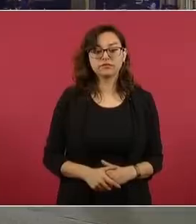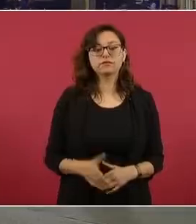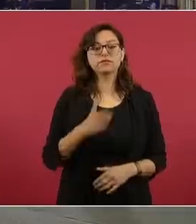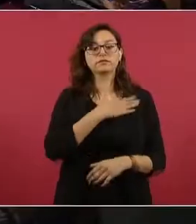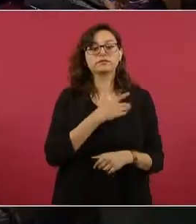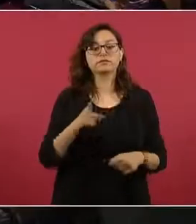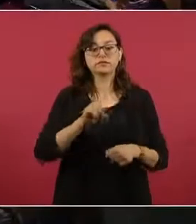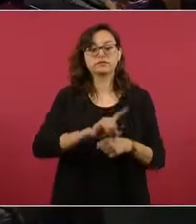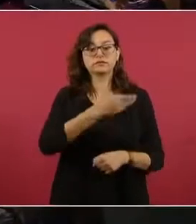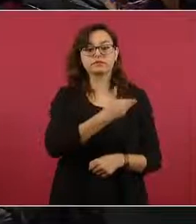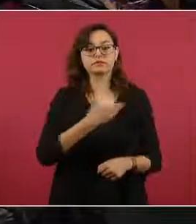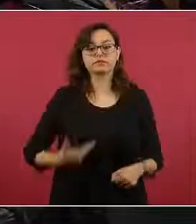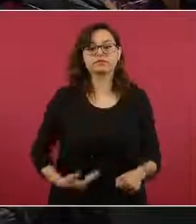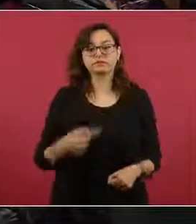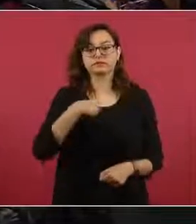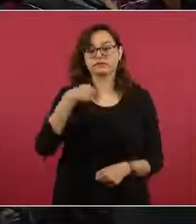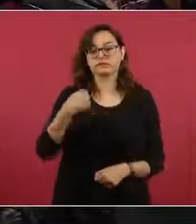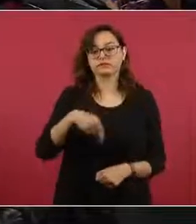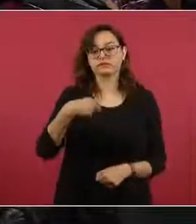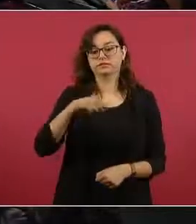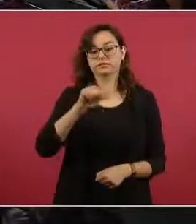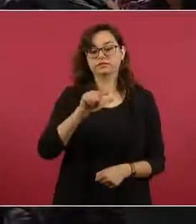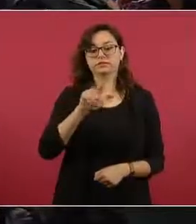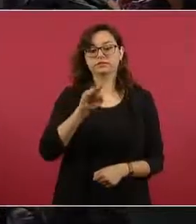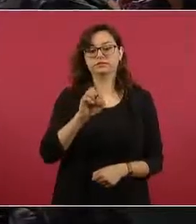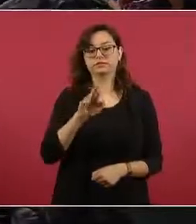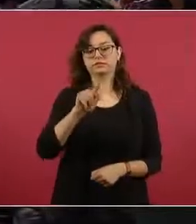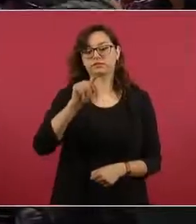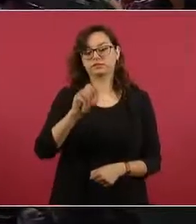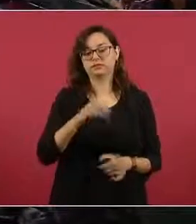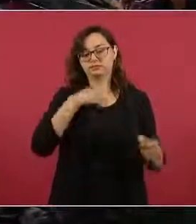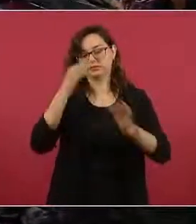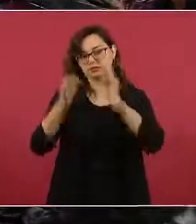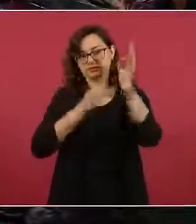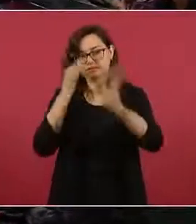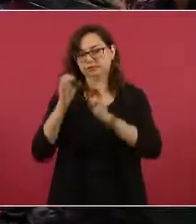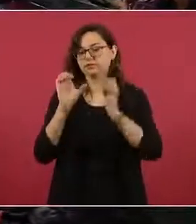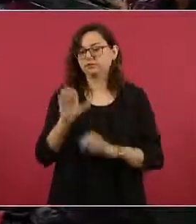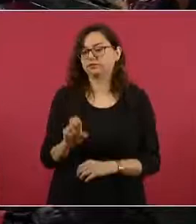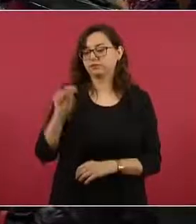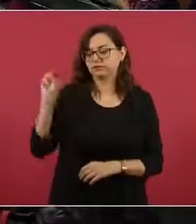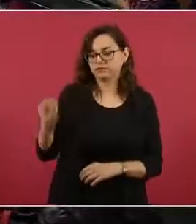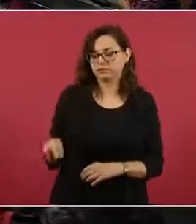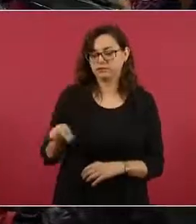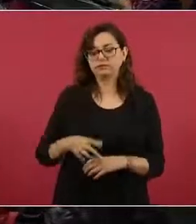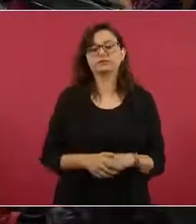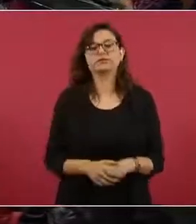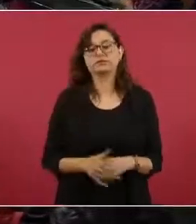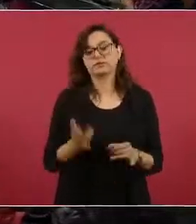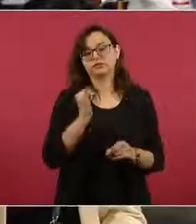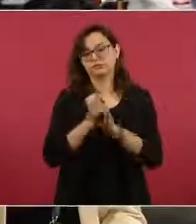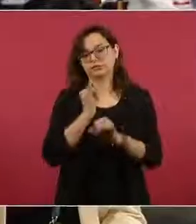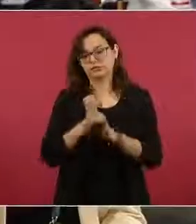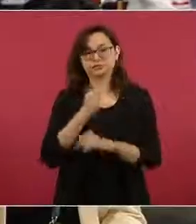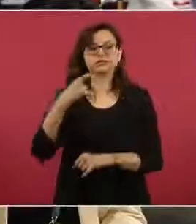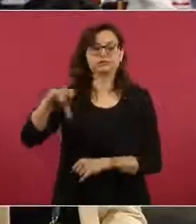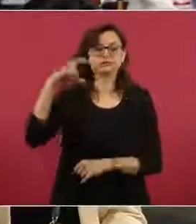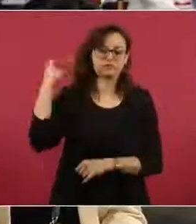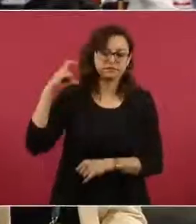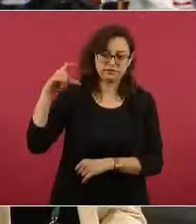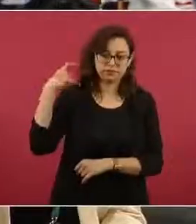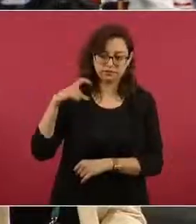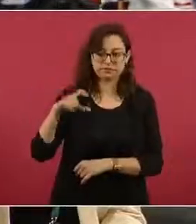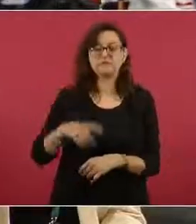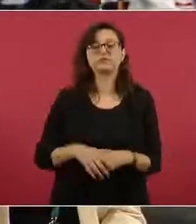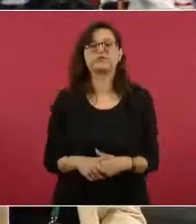Buenos días, señor presidente. Alberto Marroquín Espinosa de JF Informa desde Cancún, frecuenciacat.com, y desde mi portal en Querétaro esahoraam